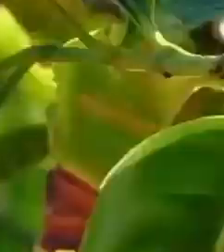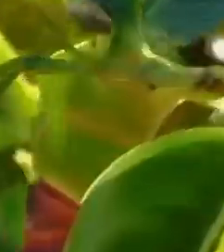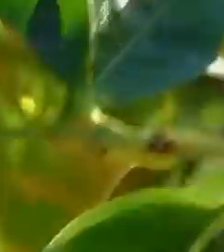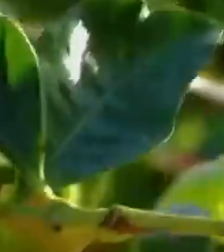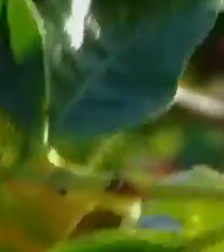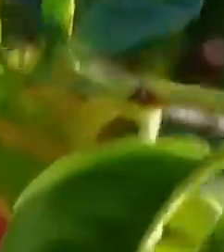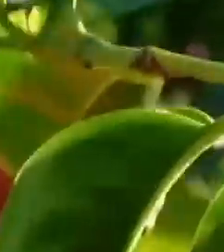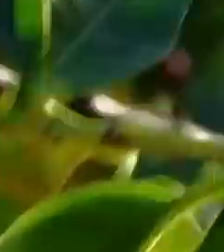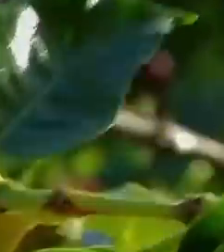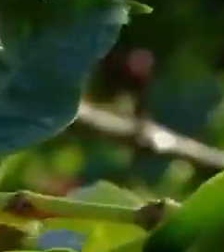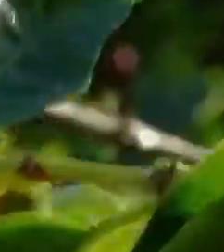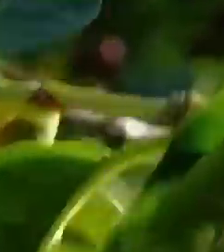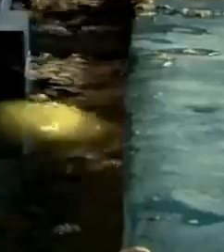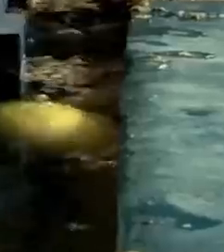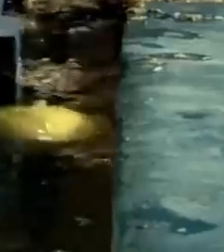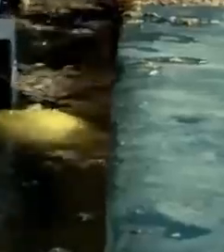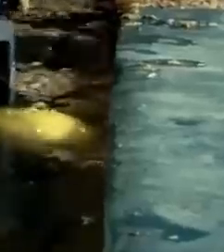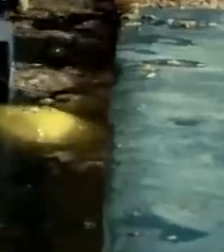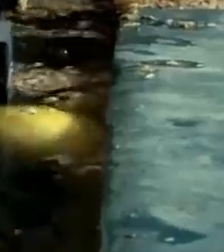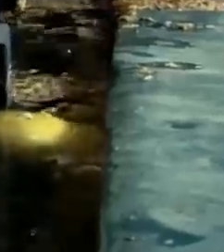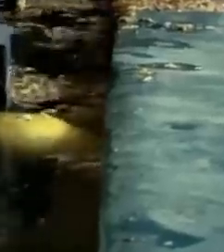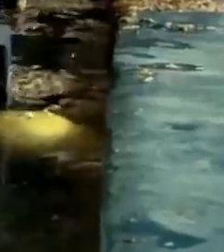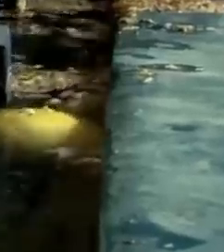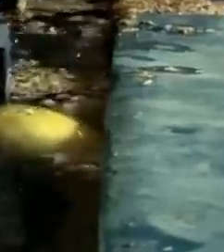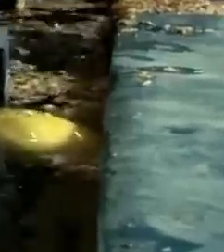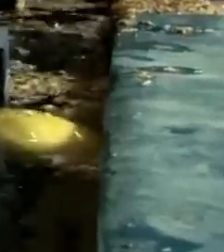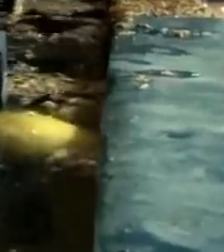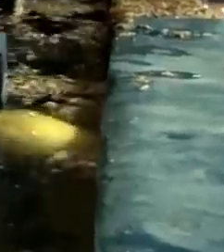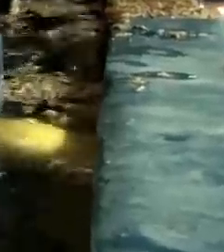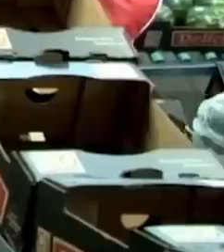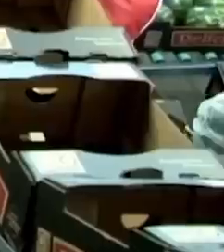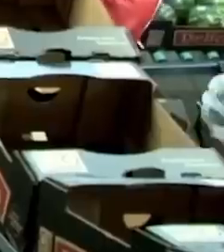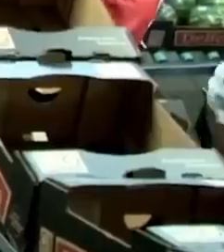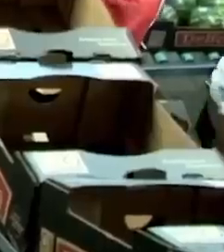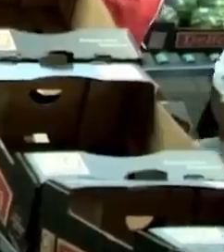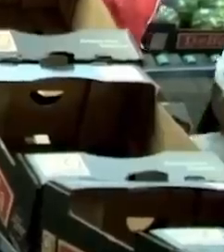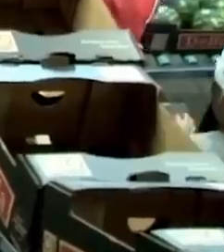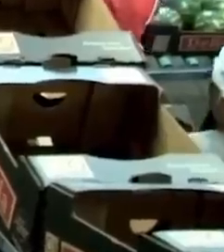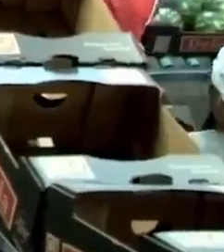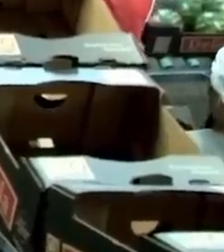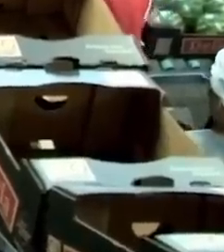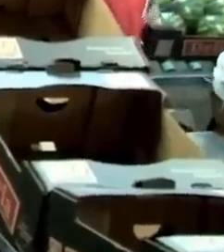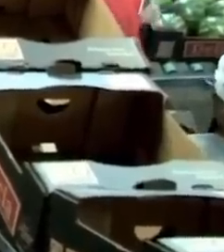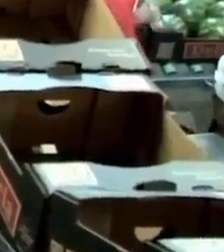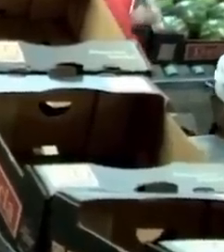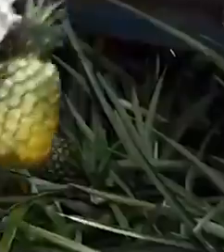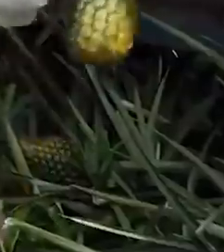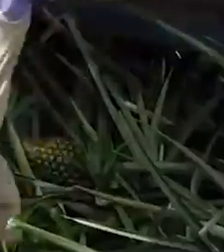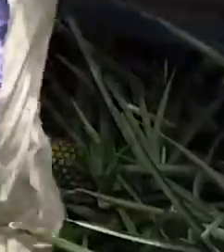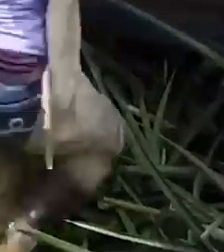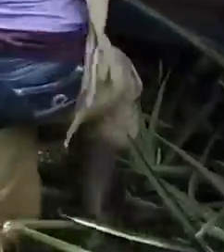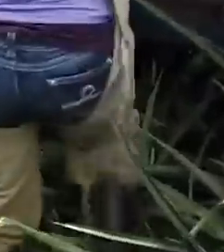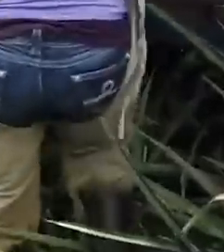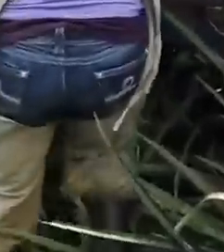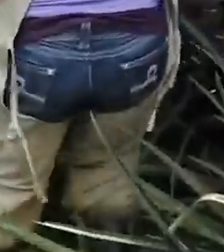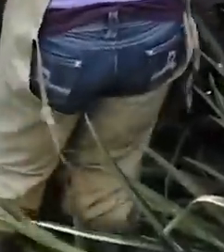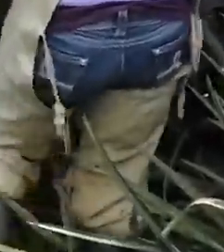de café, melón, sandía, yuca, piña, banano, teca, caña de azúcar y palma aceitera.